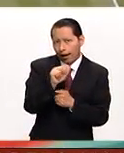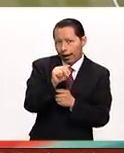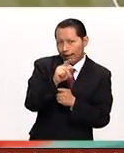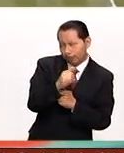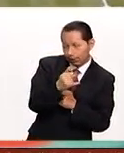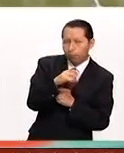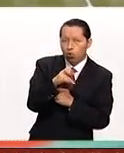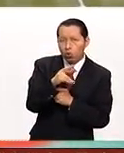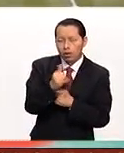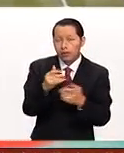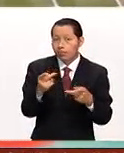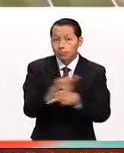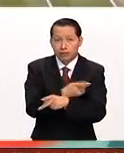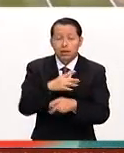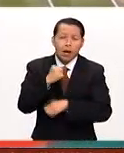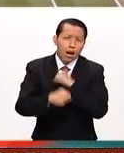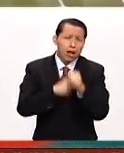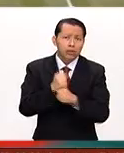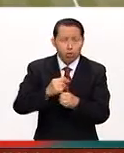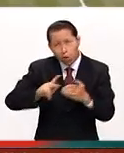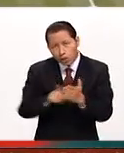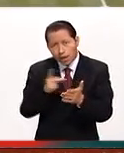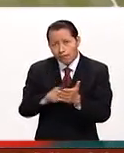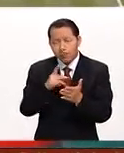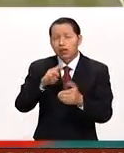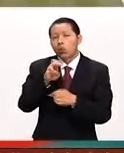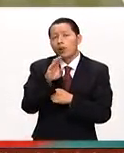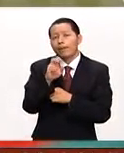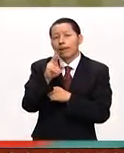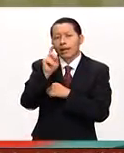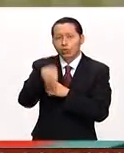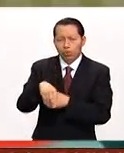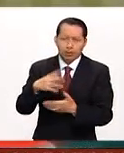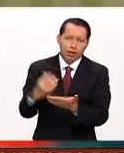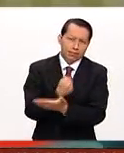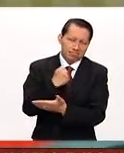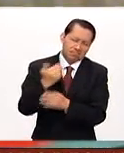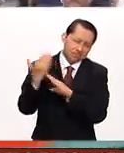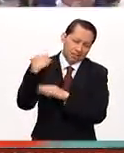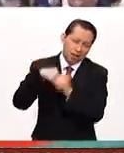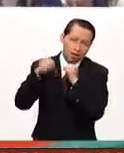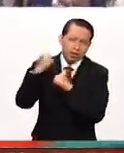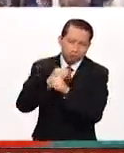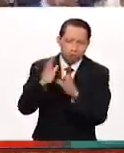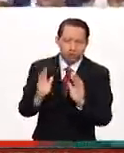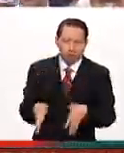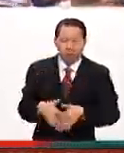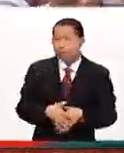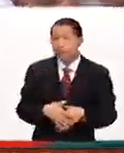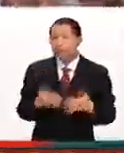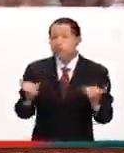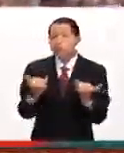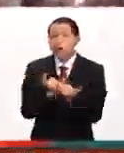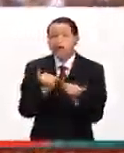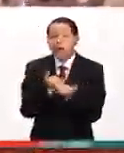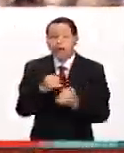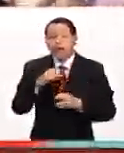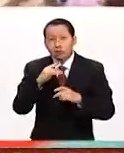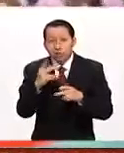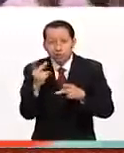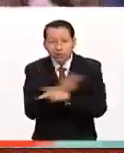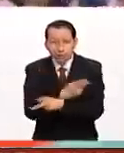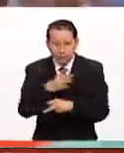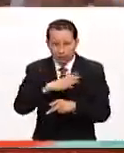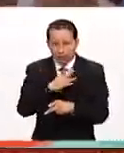Murray que años después vuelve a conseguir su título de Wimbledon que ya lo había hecho hace un par de años, bueno pues además el escocés se embolsa